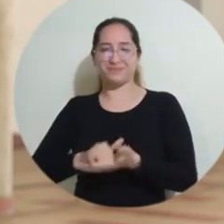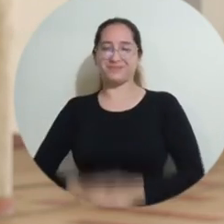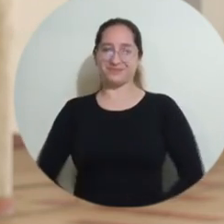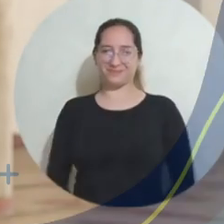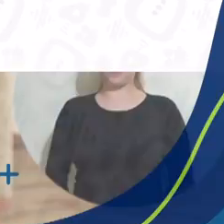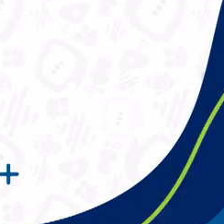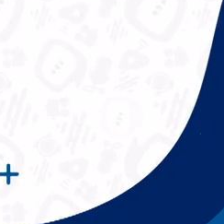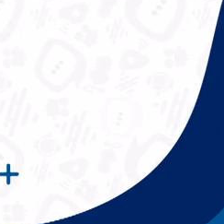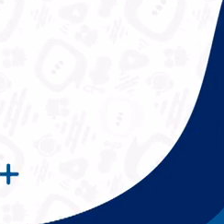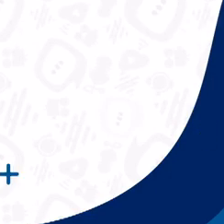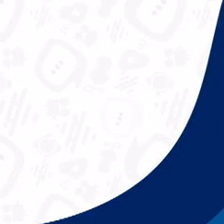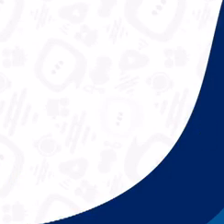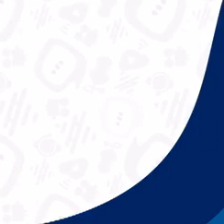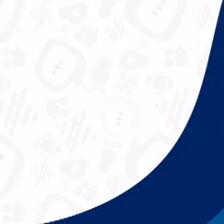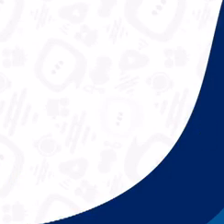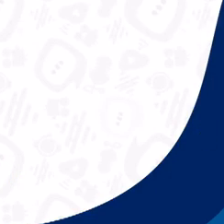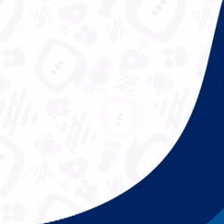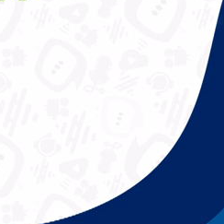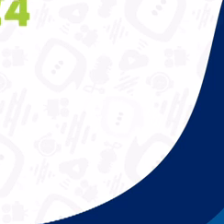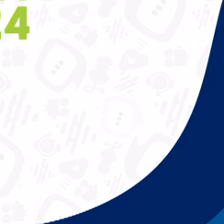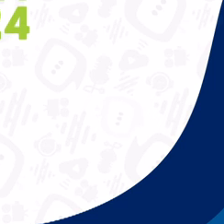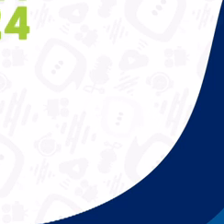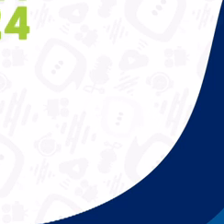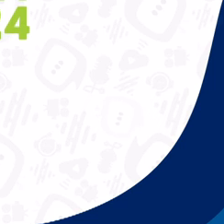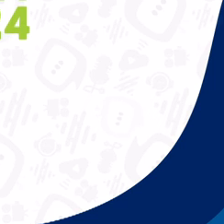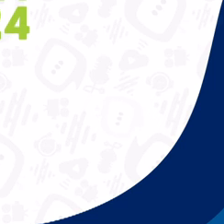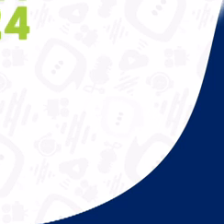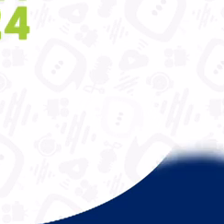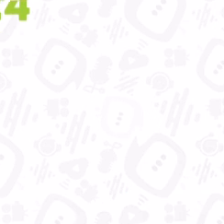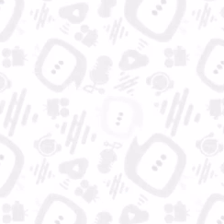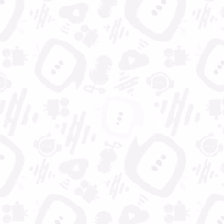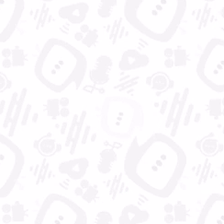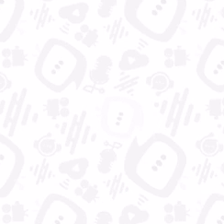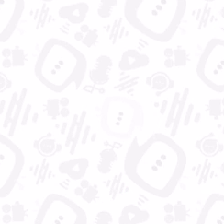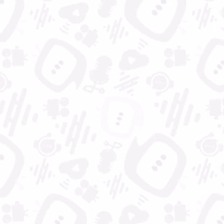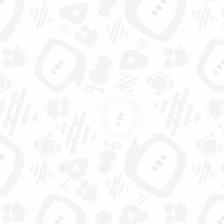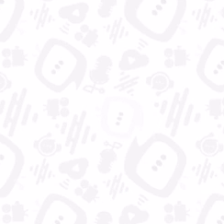Víctimas. Universidad del Magdalena, aún más incluyente e innovadora.